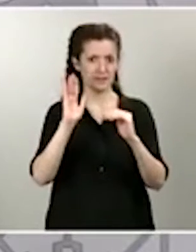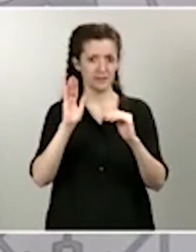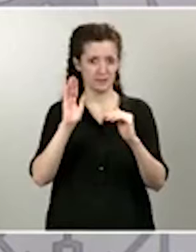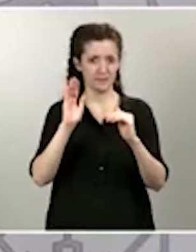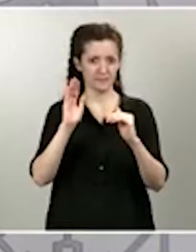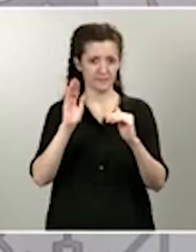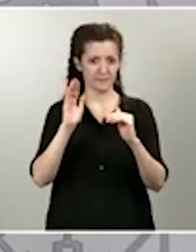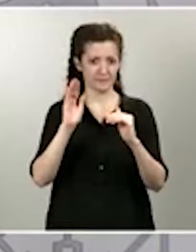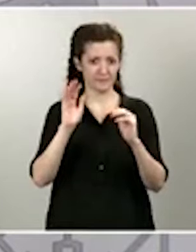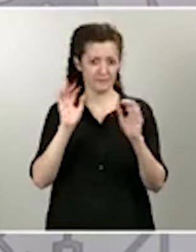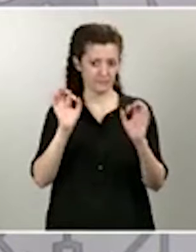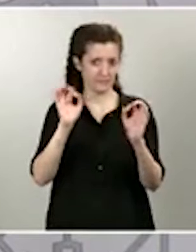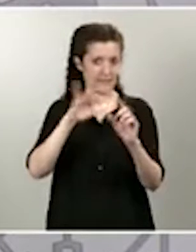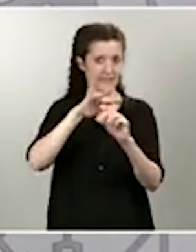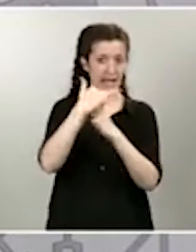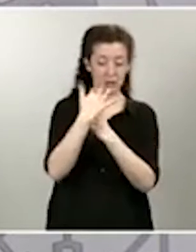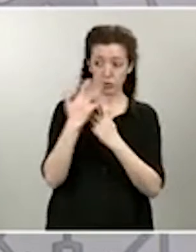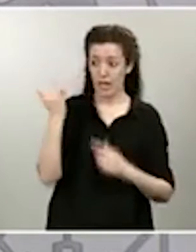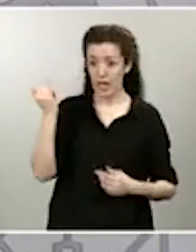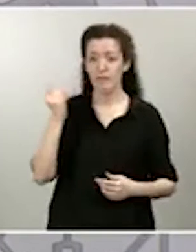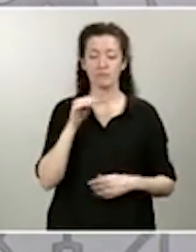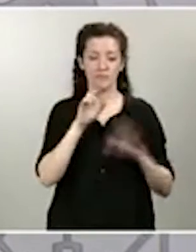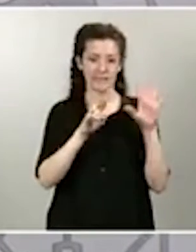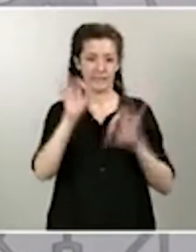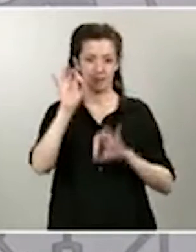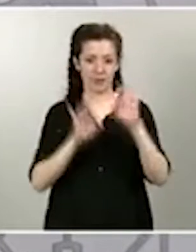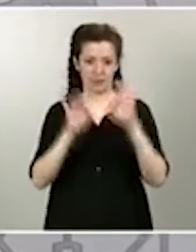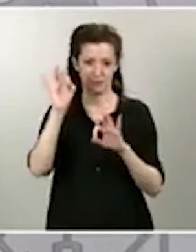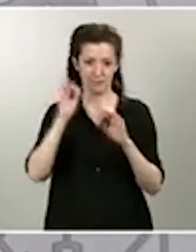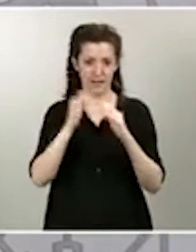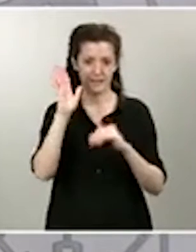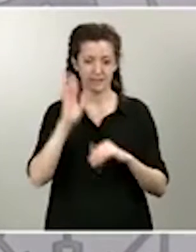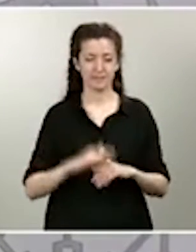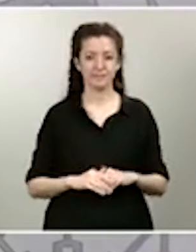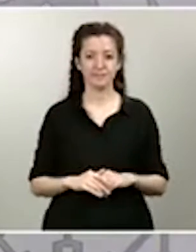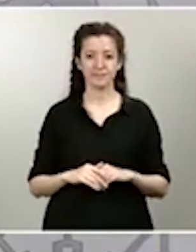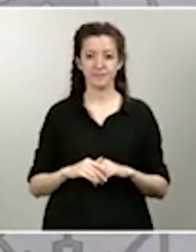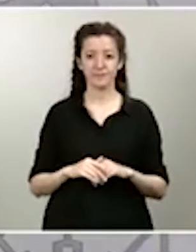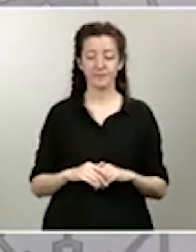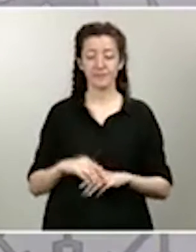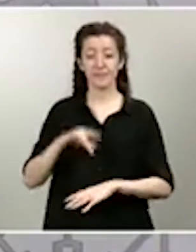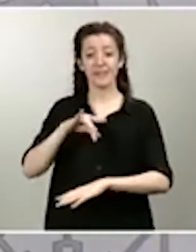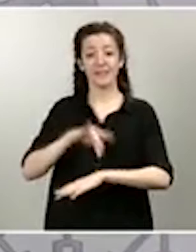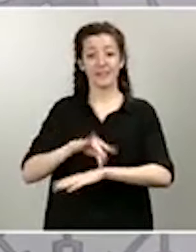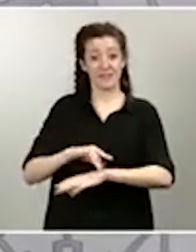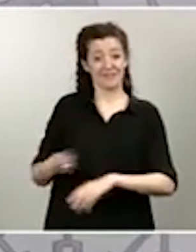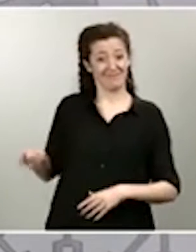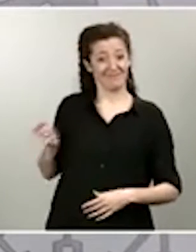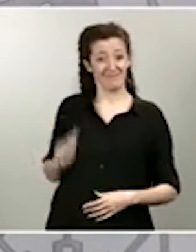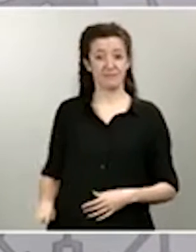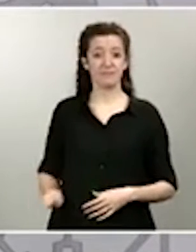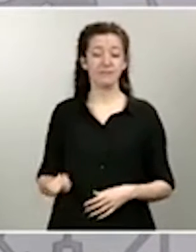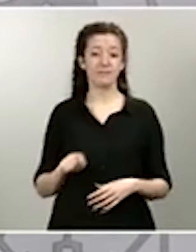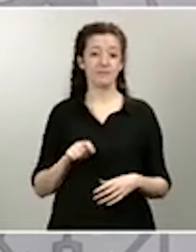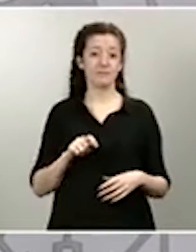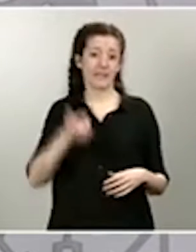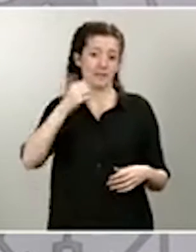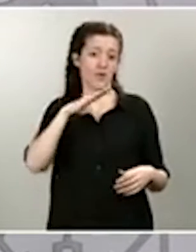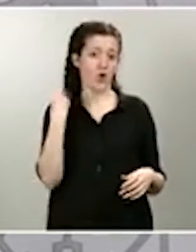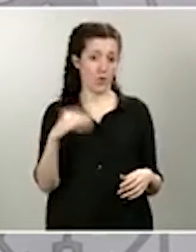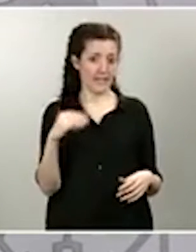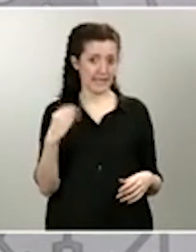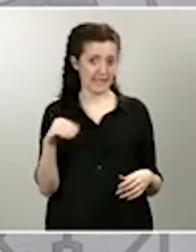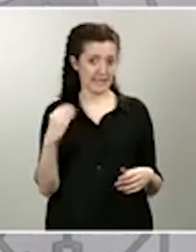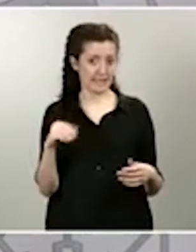que tenemos. Sabemos que los profesionales sanitarios son en general más jóvenes, ya lo hablamos ayer, es lógico. También